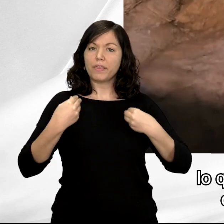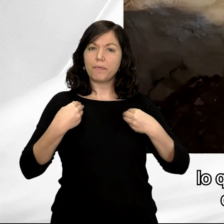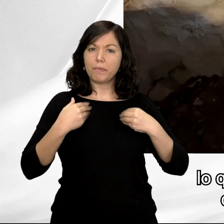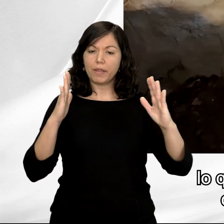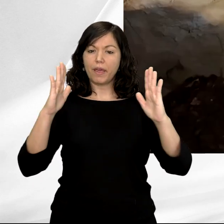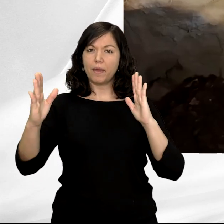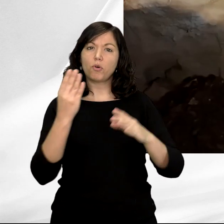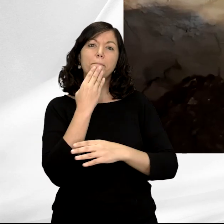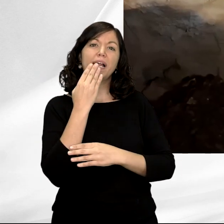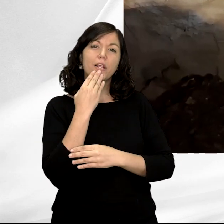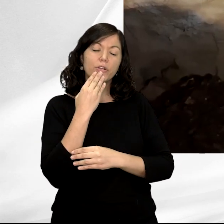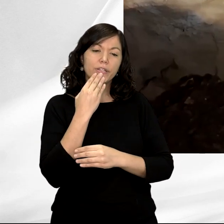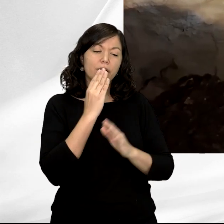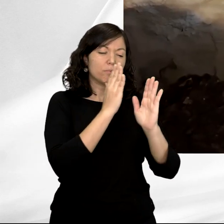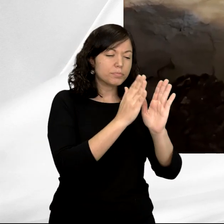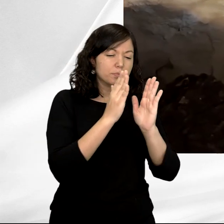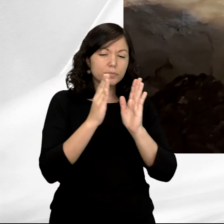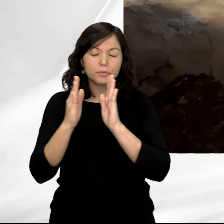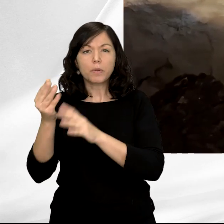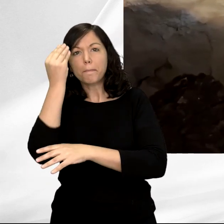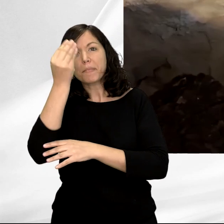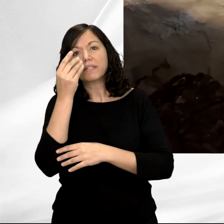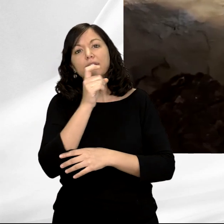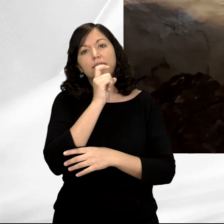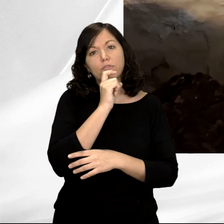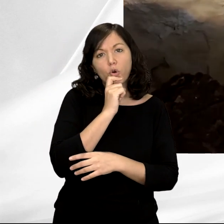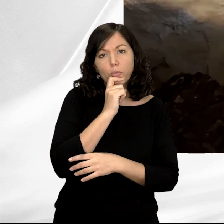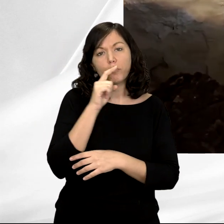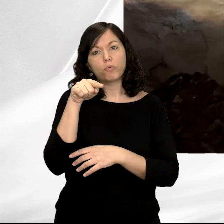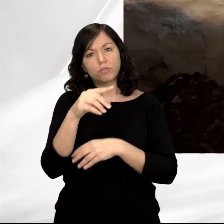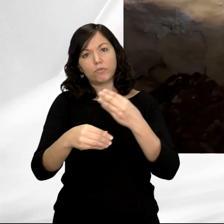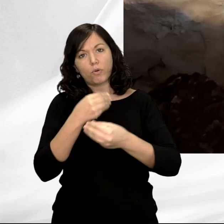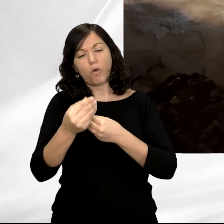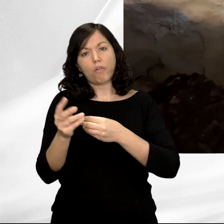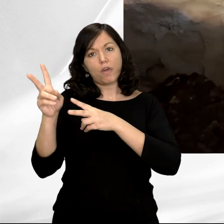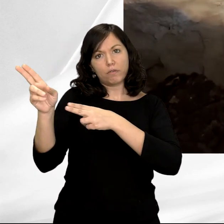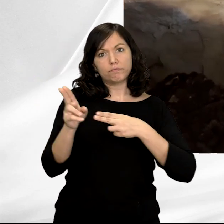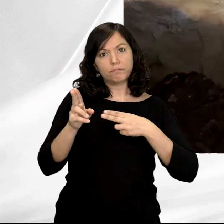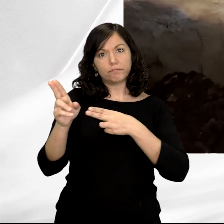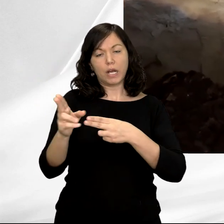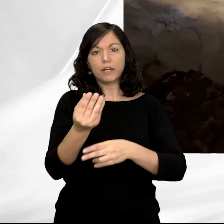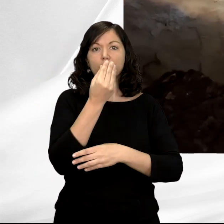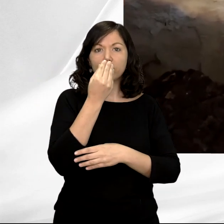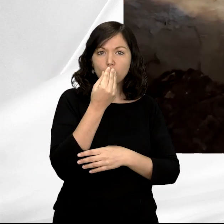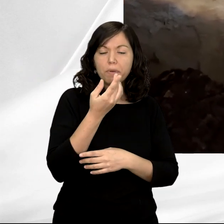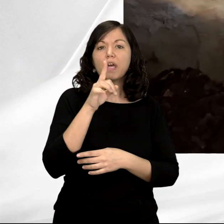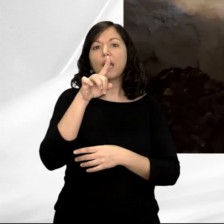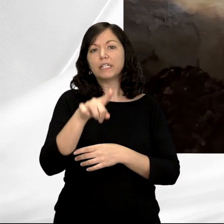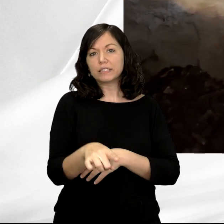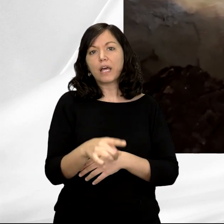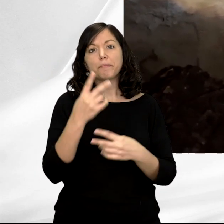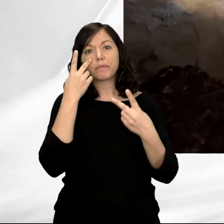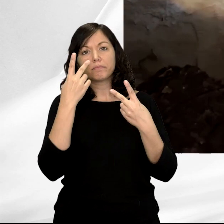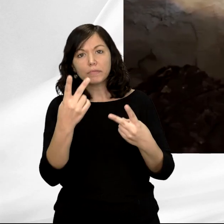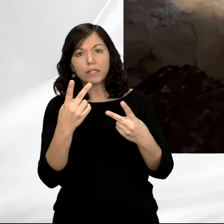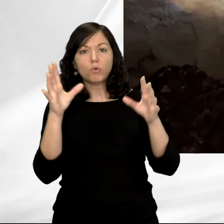paleolíticos. Por un lado, nos encontraríamos abundantes restos de fauna, cazada y consumida, predominando sobre todo la presencia